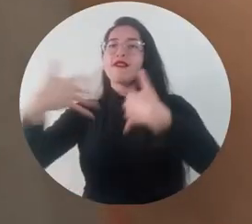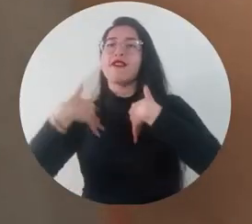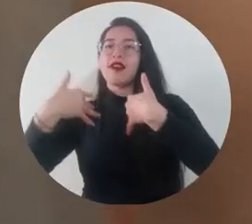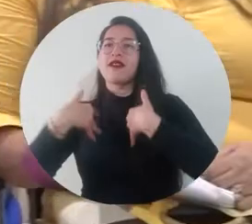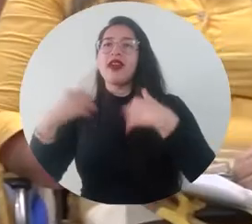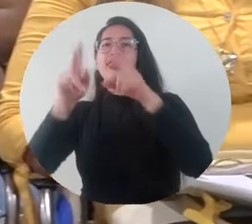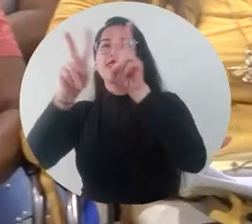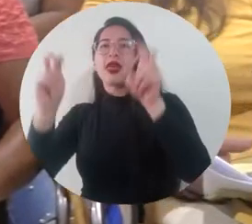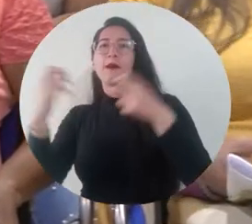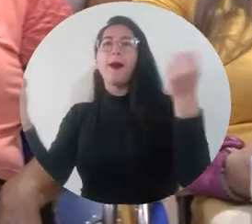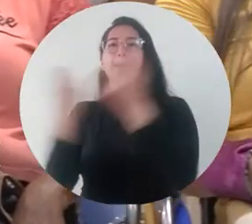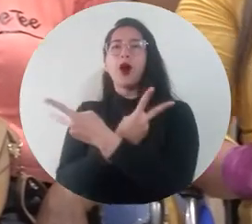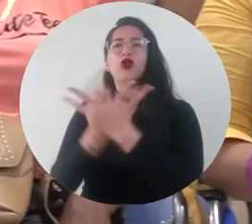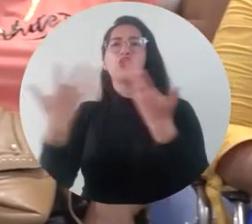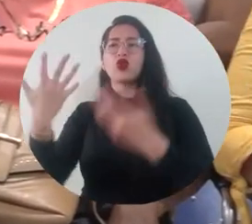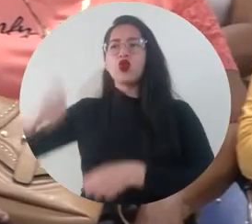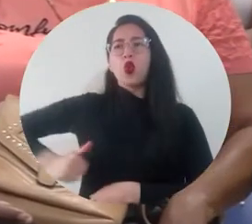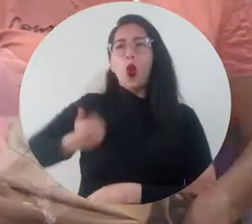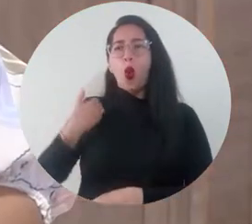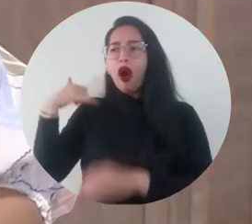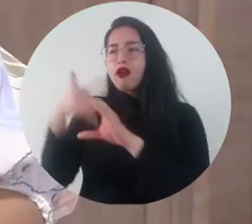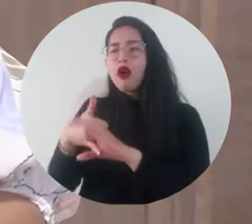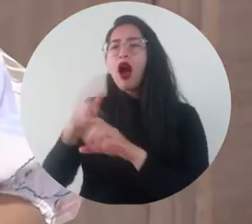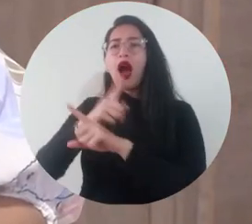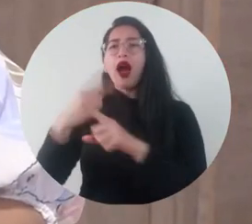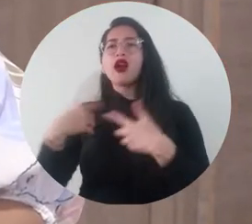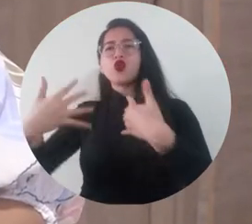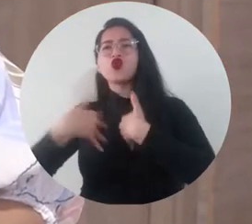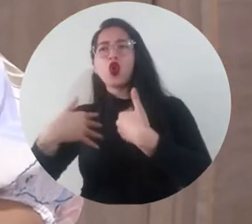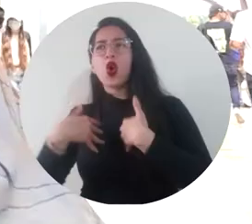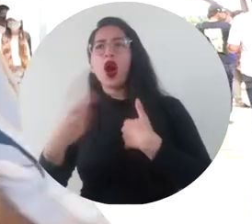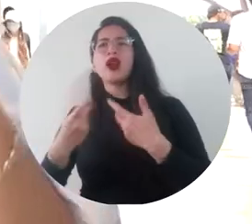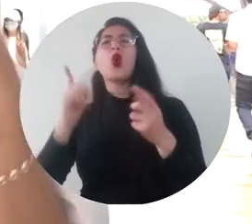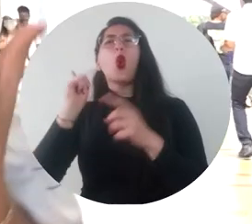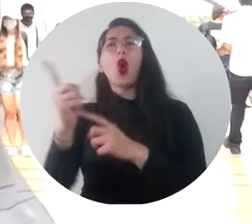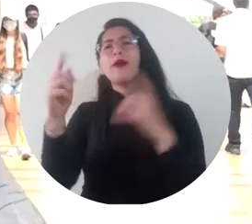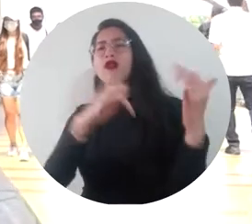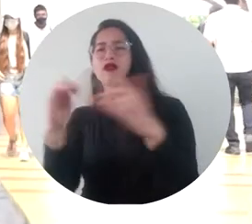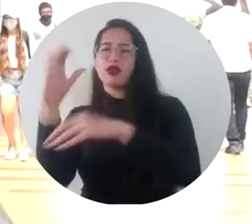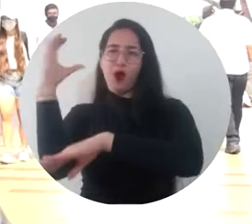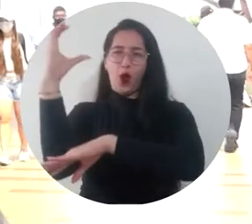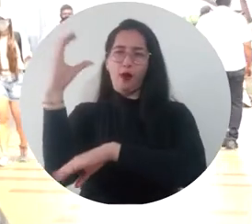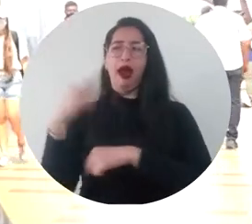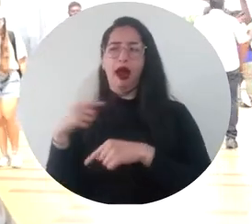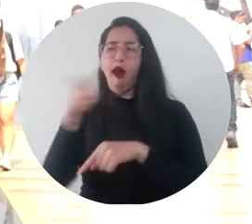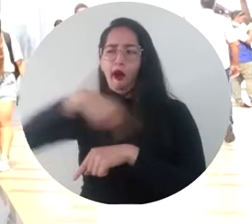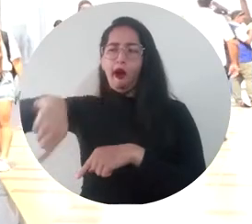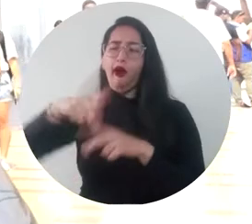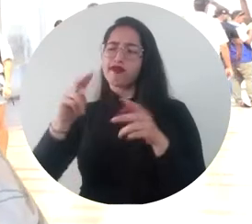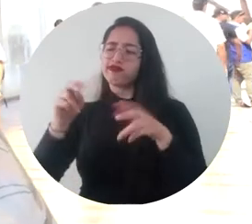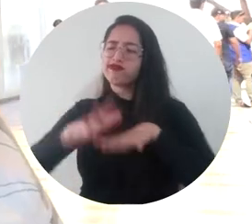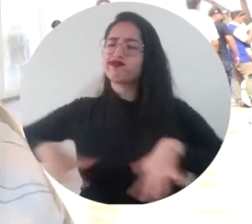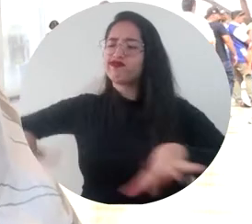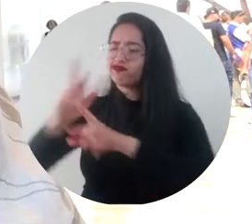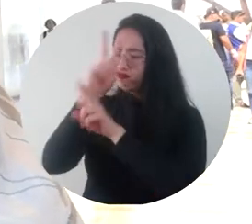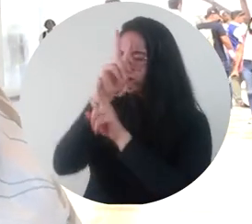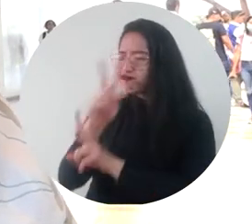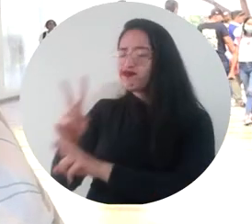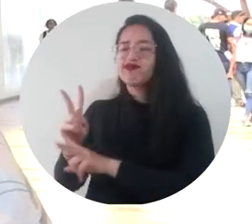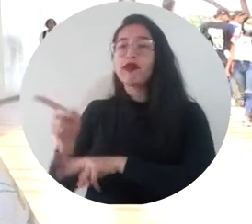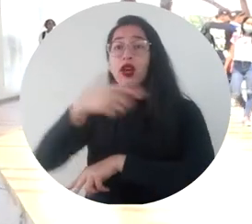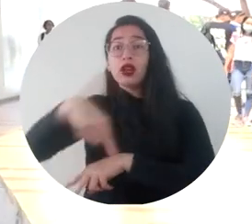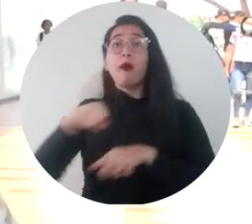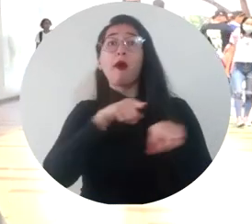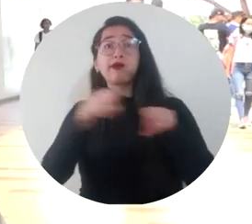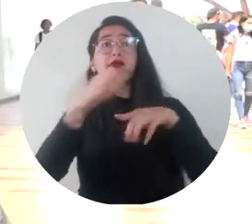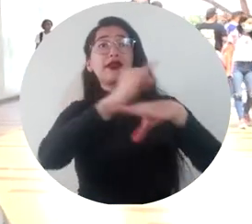Mujeres Víctimas de violencia sexual dentro del conflicto armado en el país Hemos querido realizar este espacio de resiliencia, de paz y de